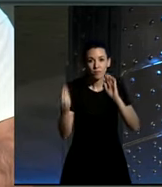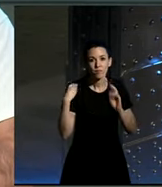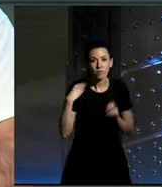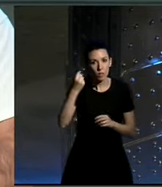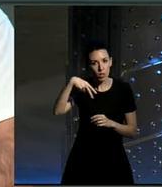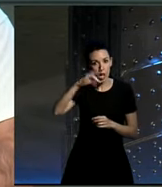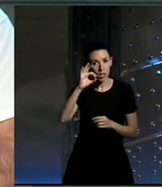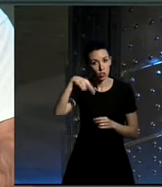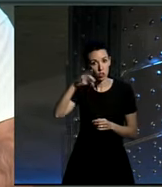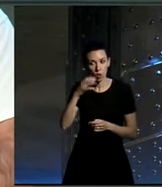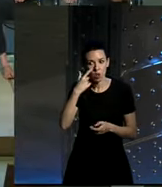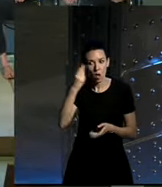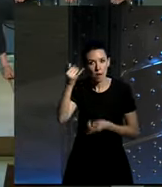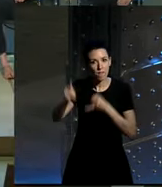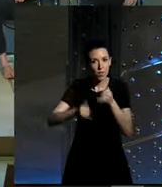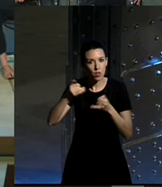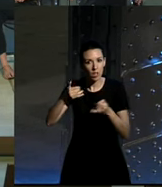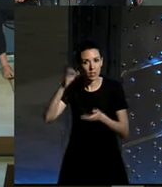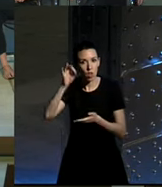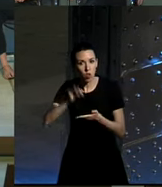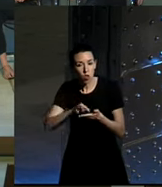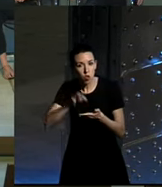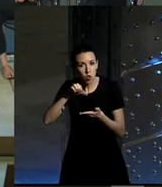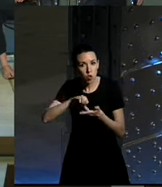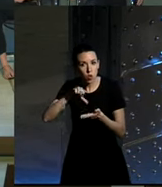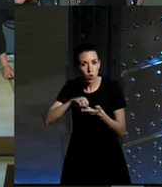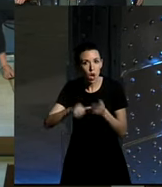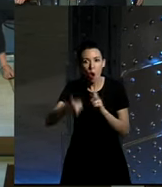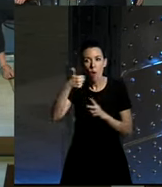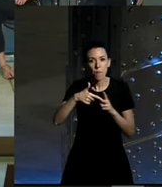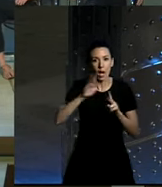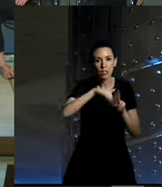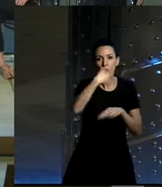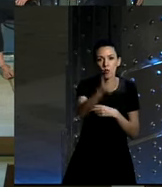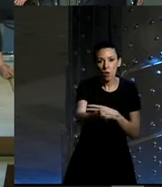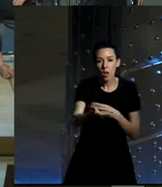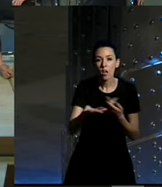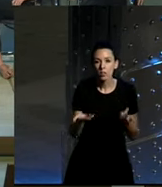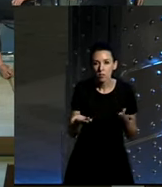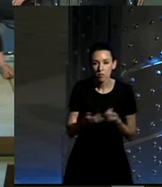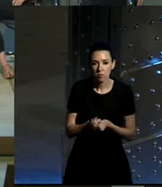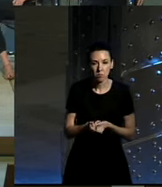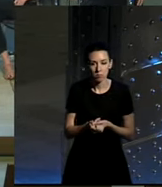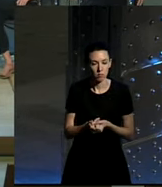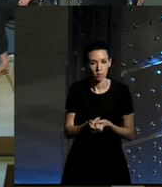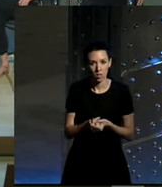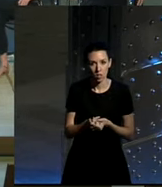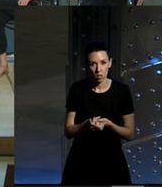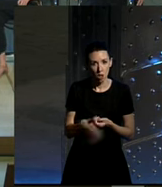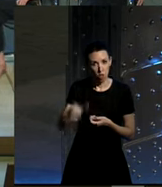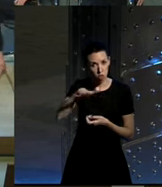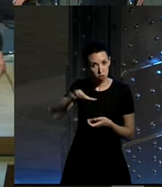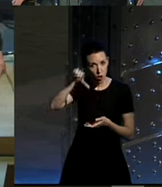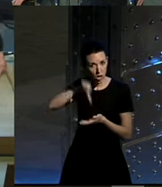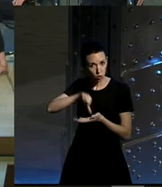un momento si se usa más la bicicleta en la ciudad o en zonas como más del extra radio pero zonas urbanas si